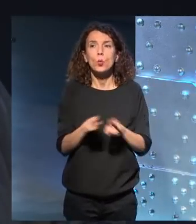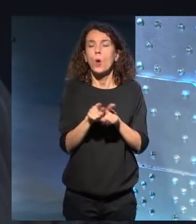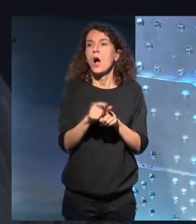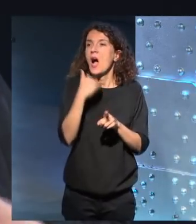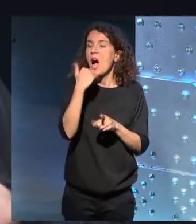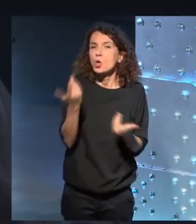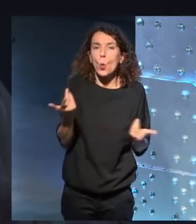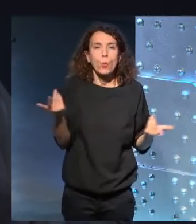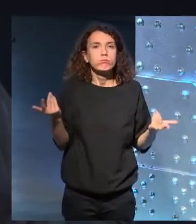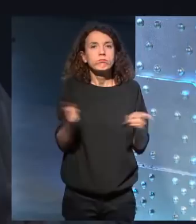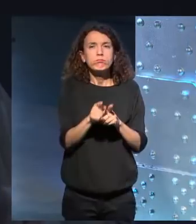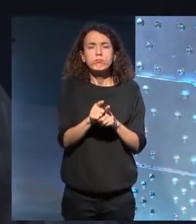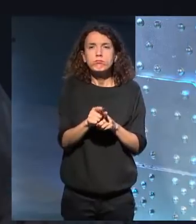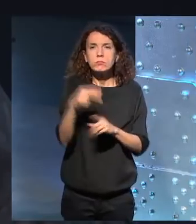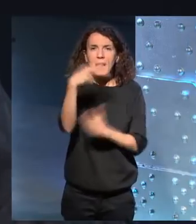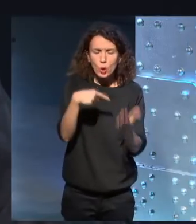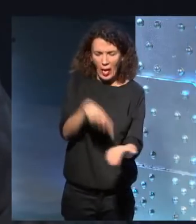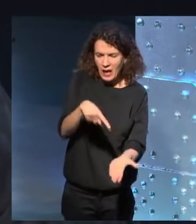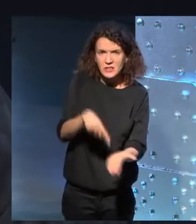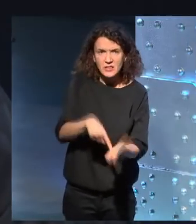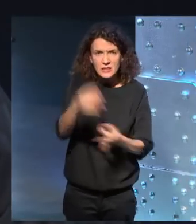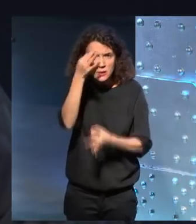mostrarse muy exigente.